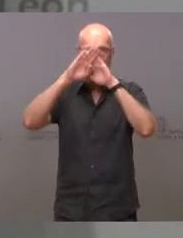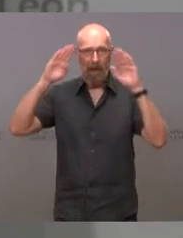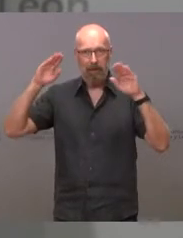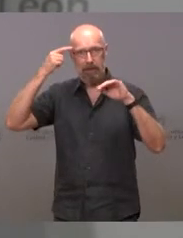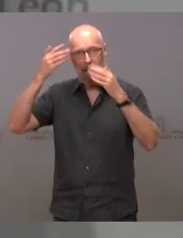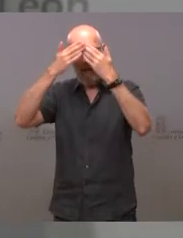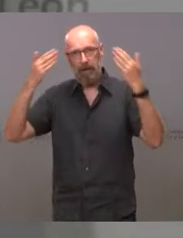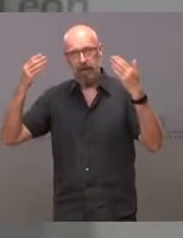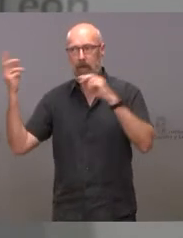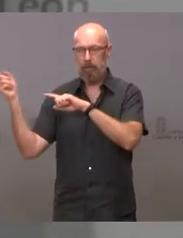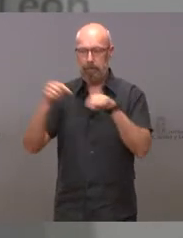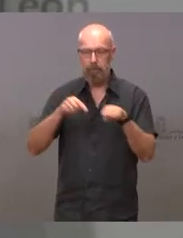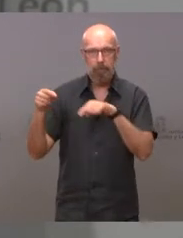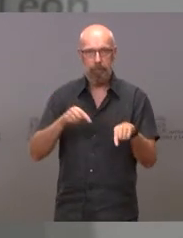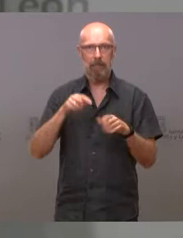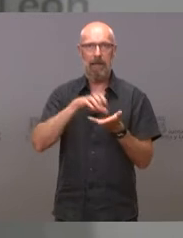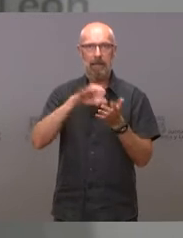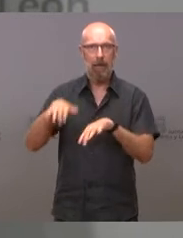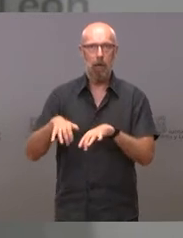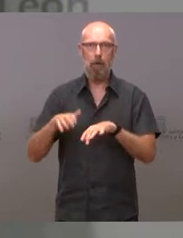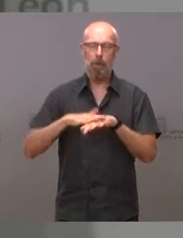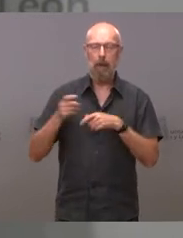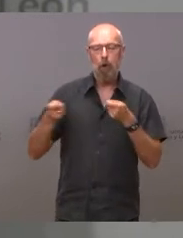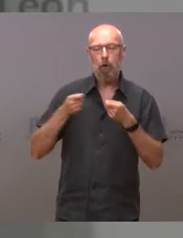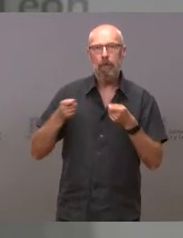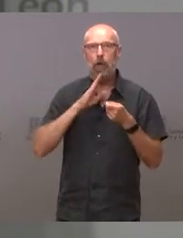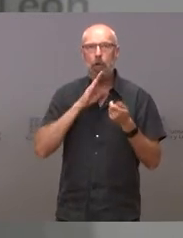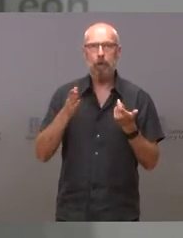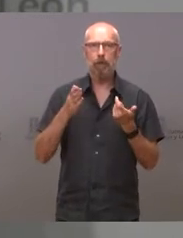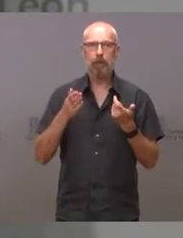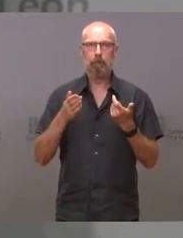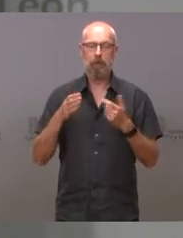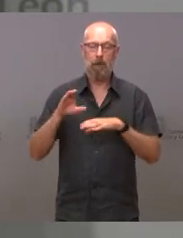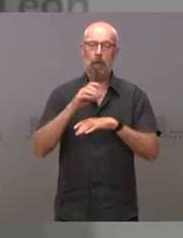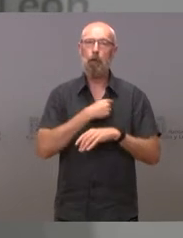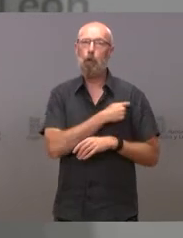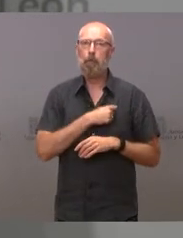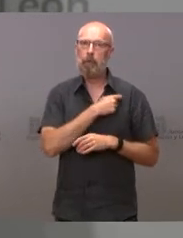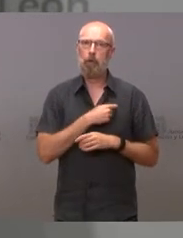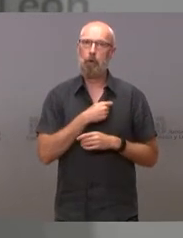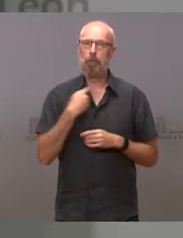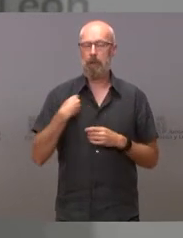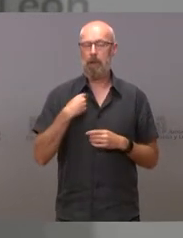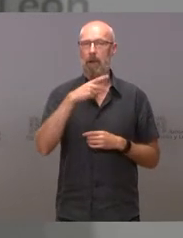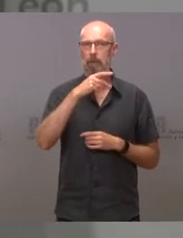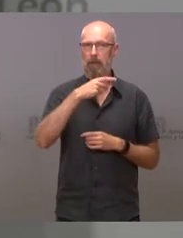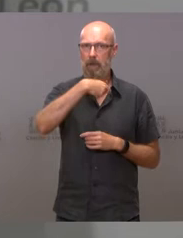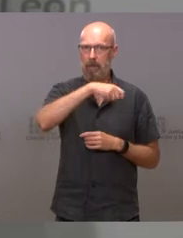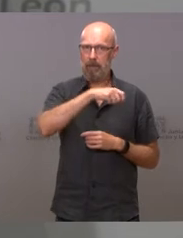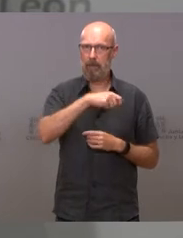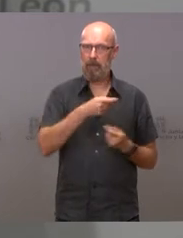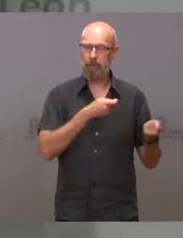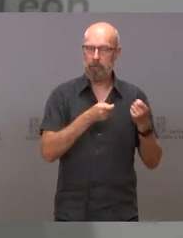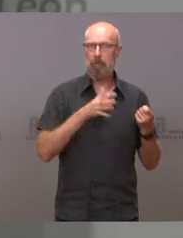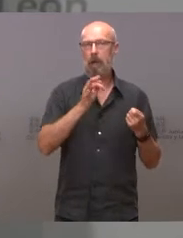León. Esta comisión estará presidida por quien les habla, por el vicepresidente y coordenada por la Consejería de Familia